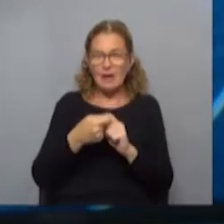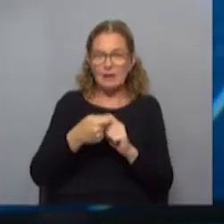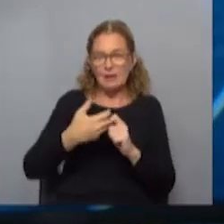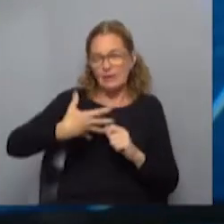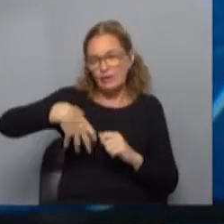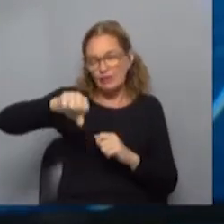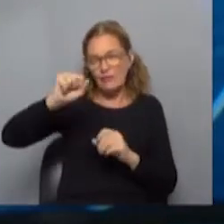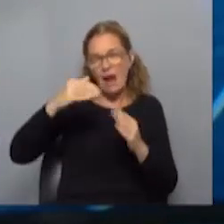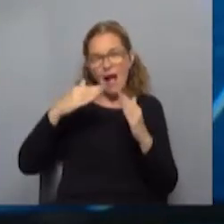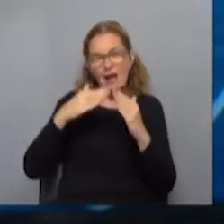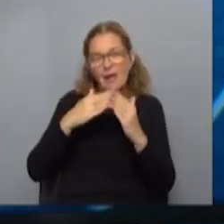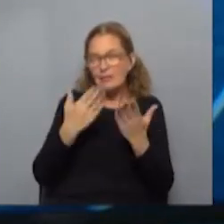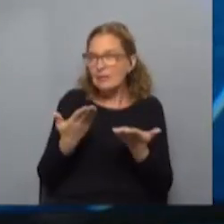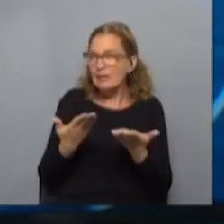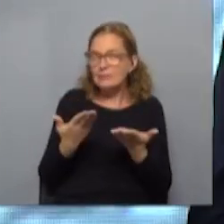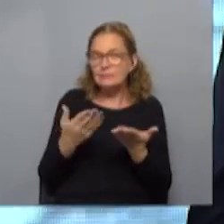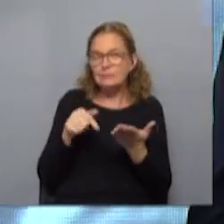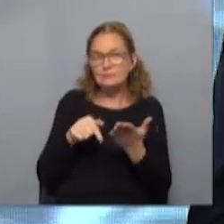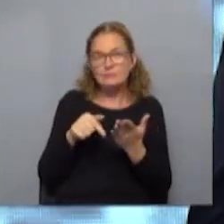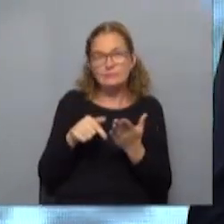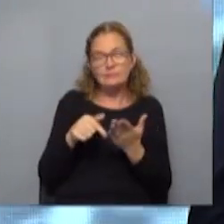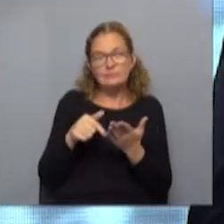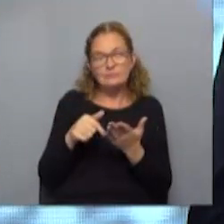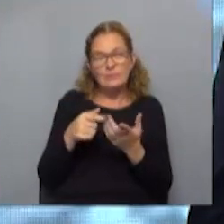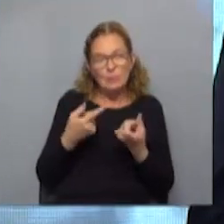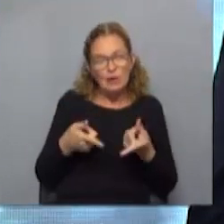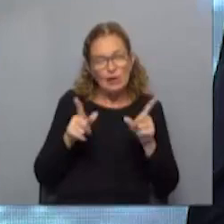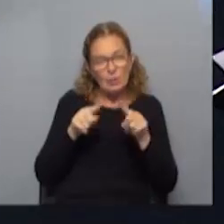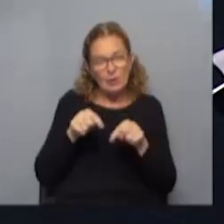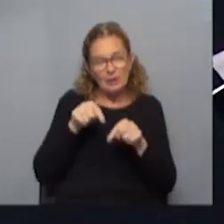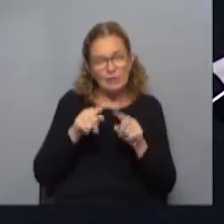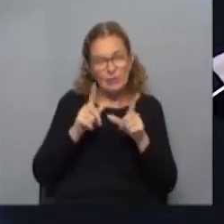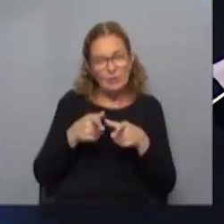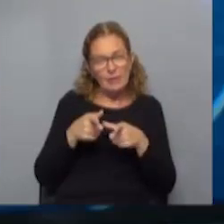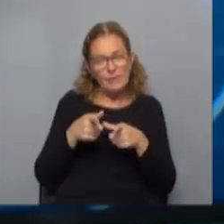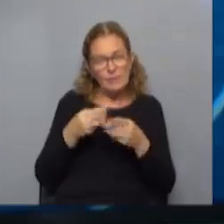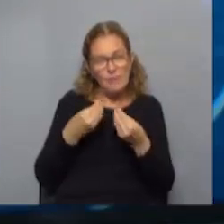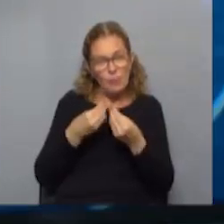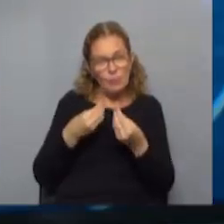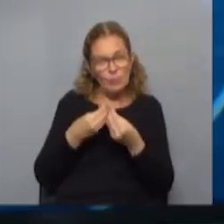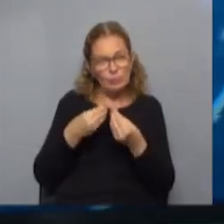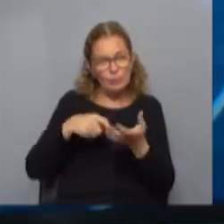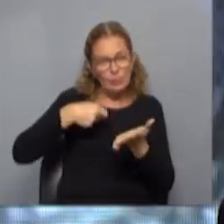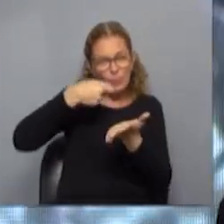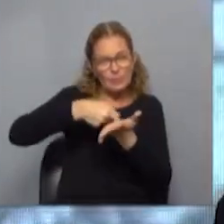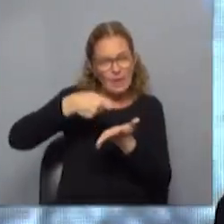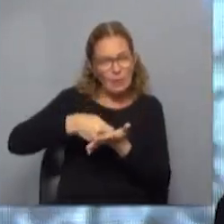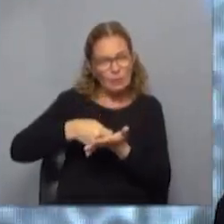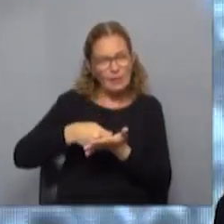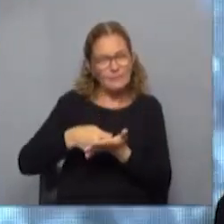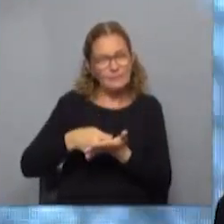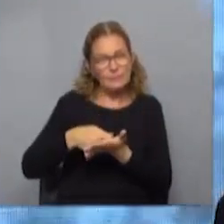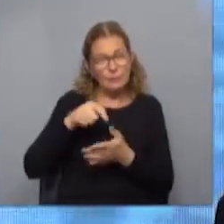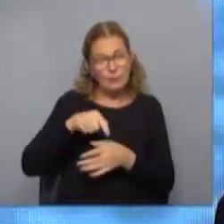¿Cómo se está hoy? Este, se está en un... Y se puede recuperar eso también, porque imagino que muchos entraban en deudas y lógicamente...